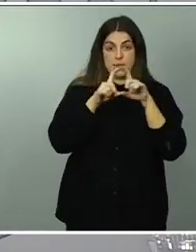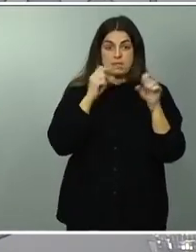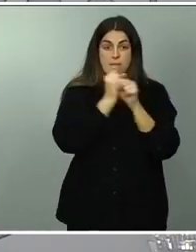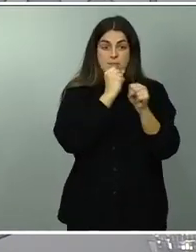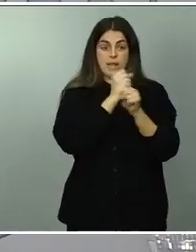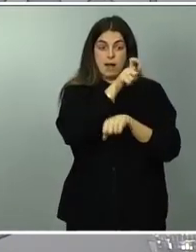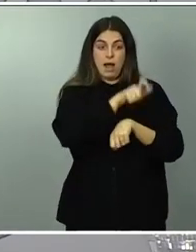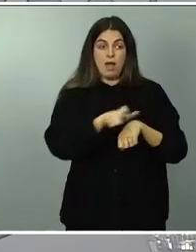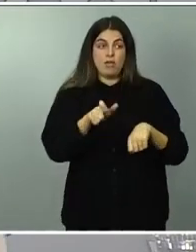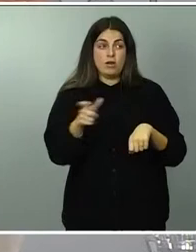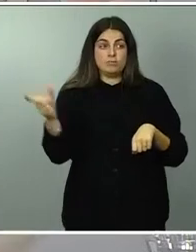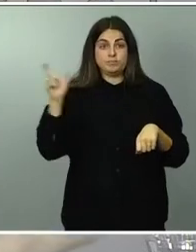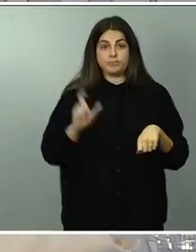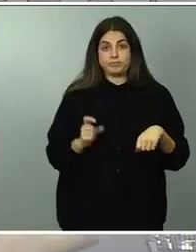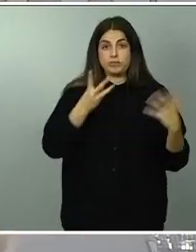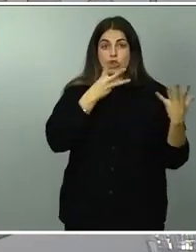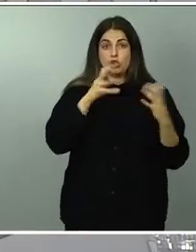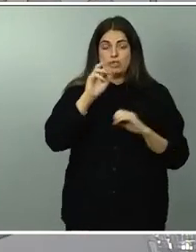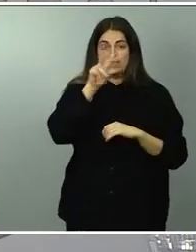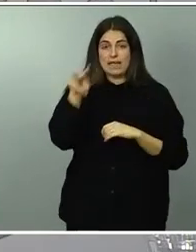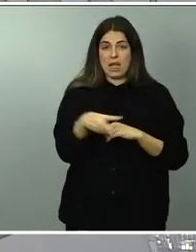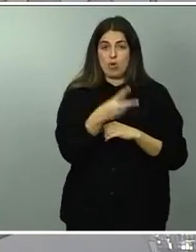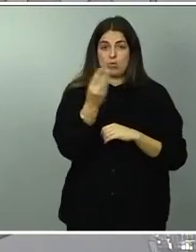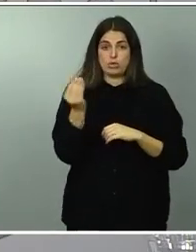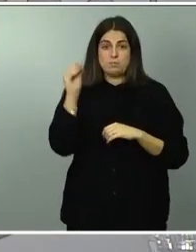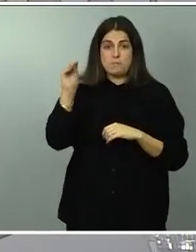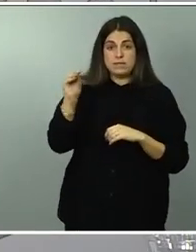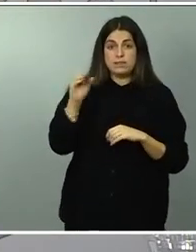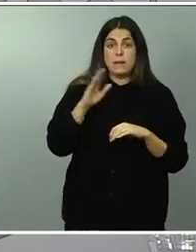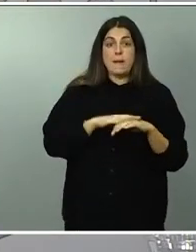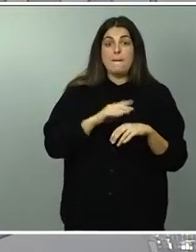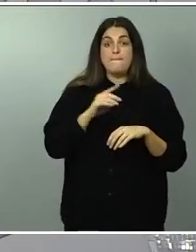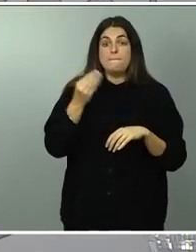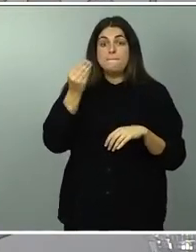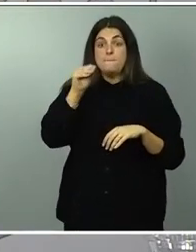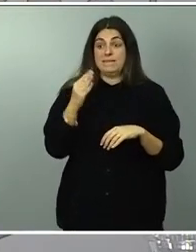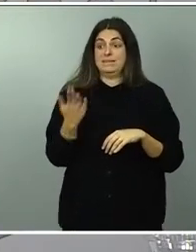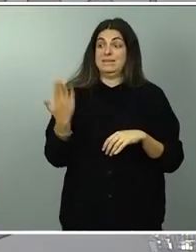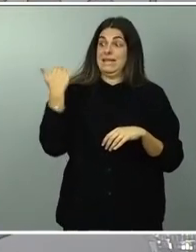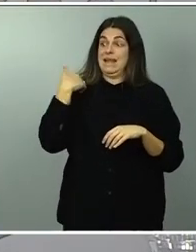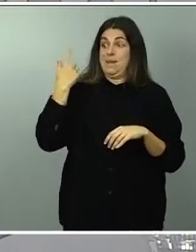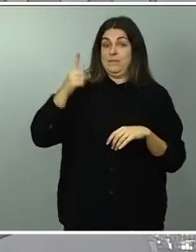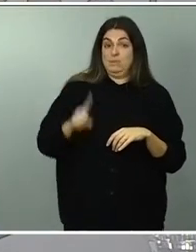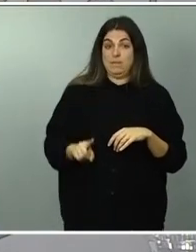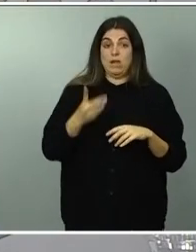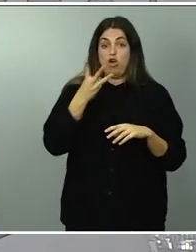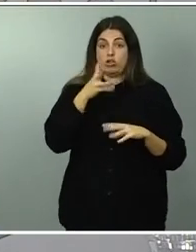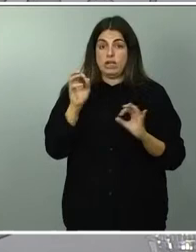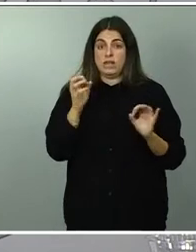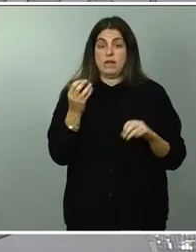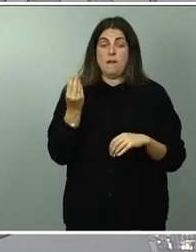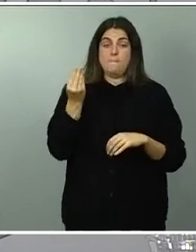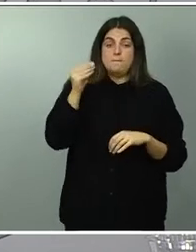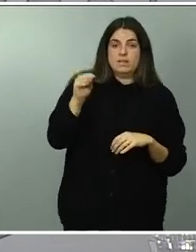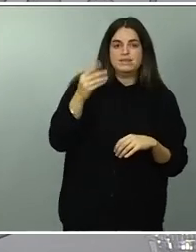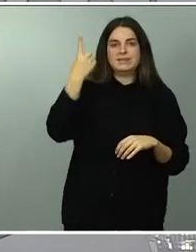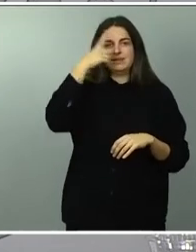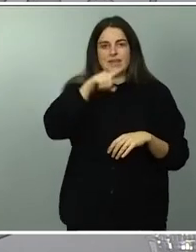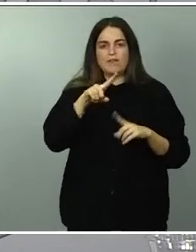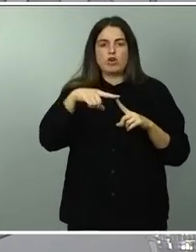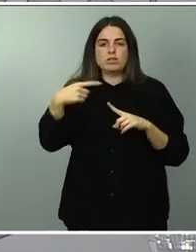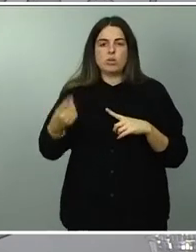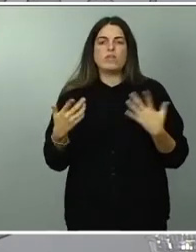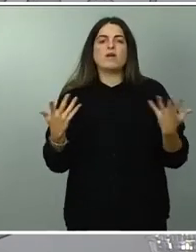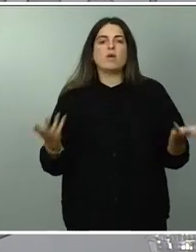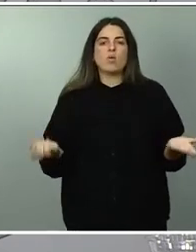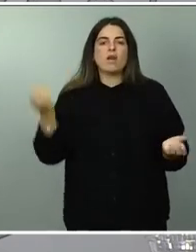80 euros más más los 80 del mes pasado pues seguramente también sepan que esto es consecuencia de la acción de un